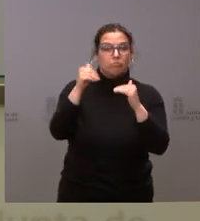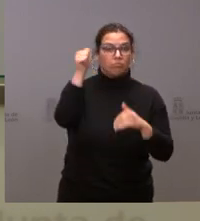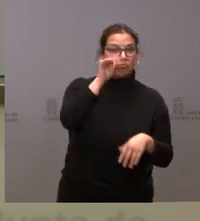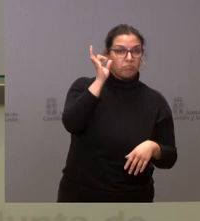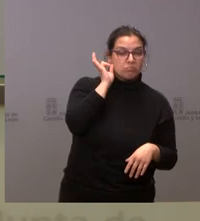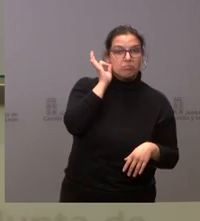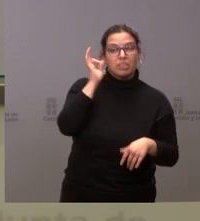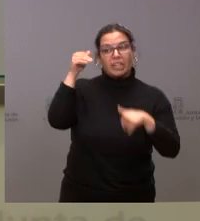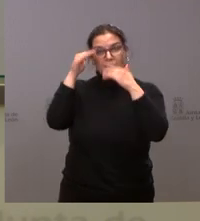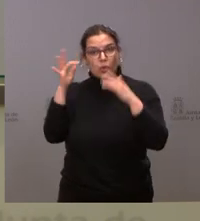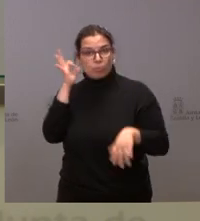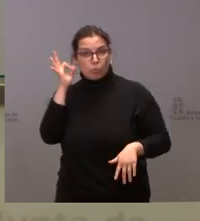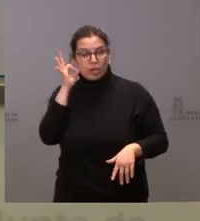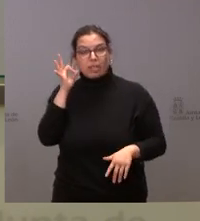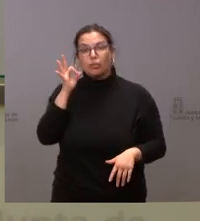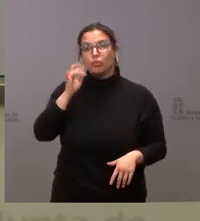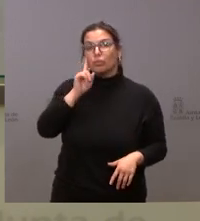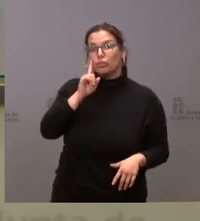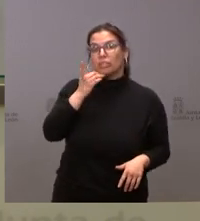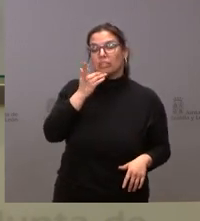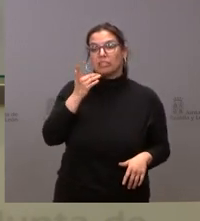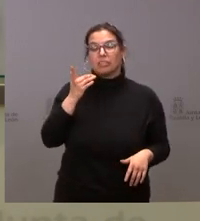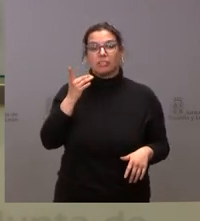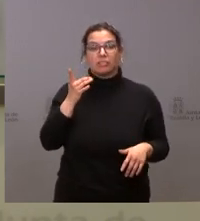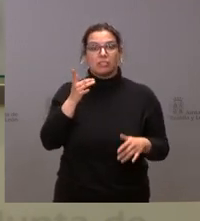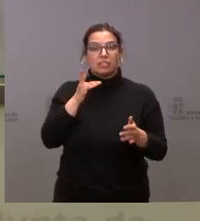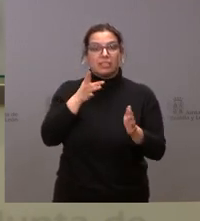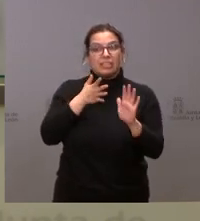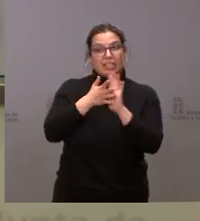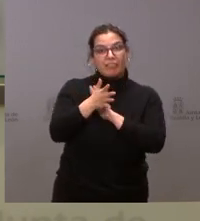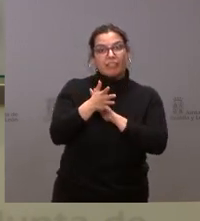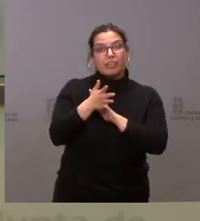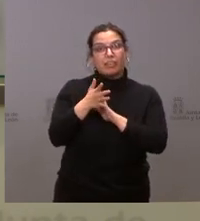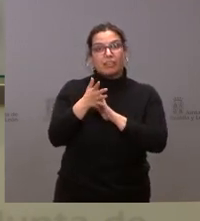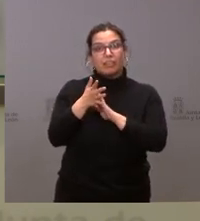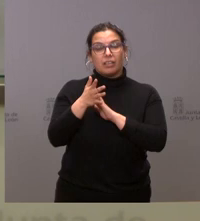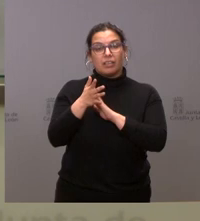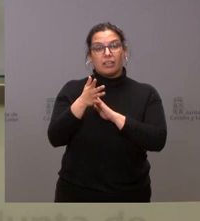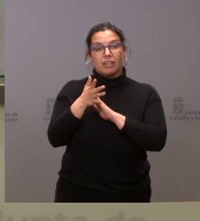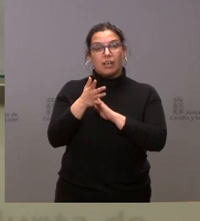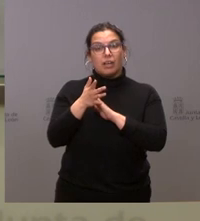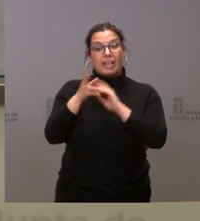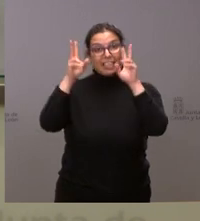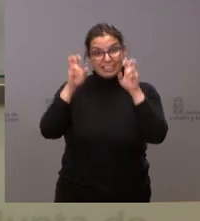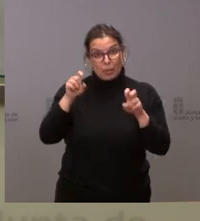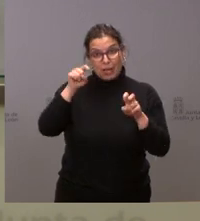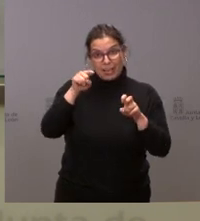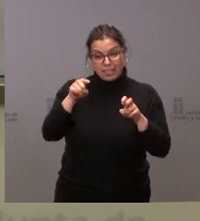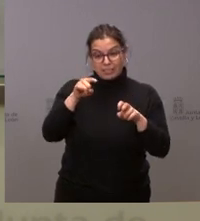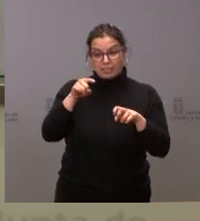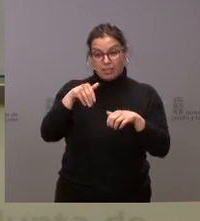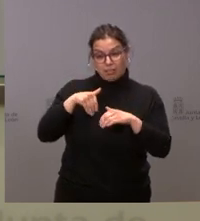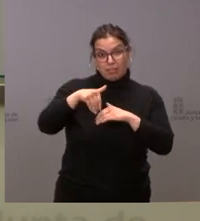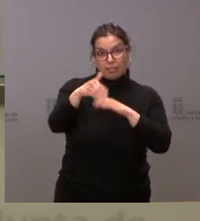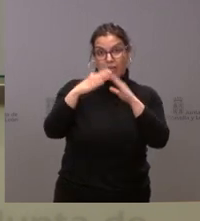No sé si es una indicación de que no va a haber ningún tipo de retroceso en esas materias dado